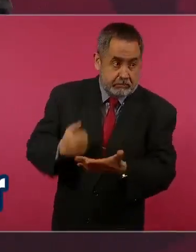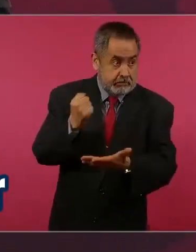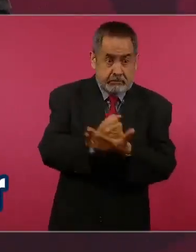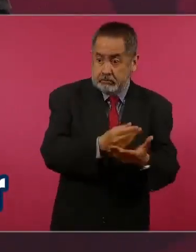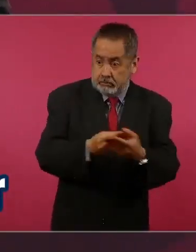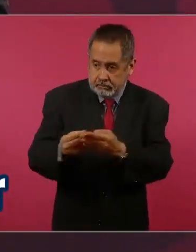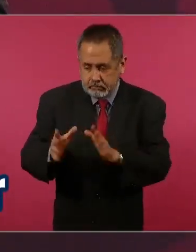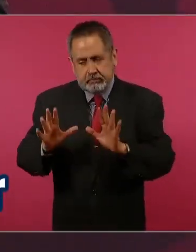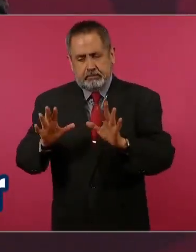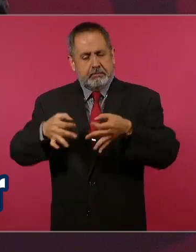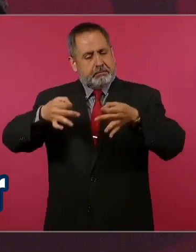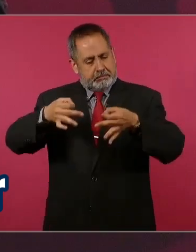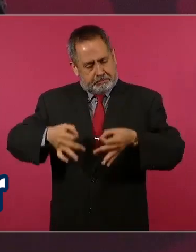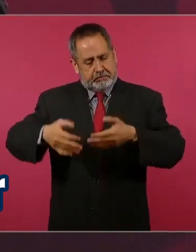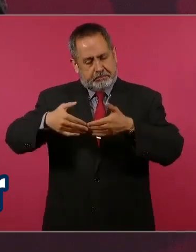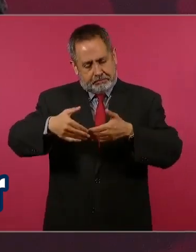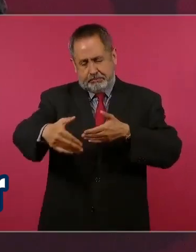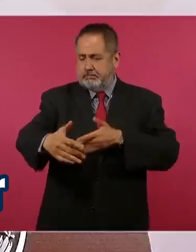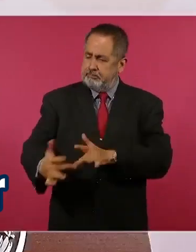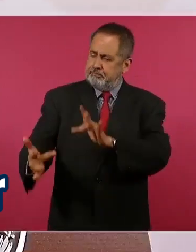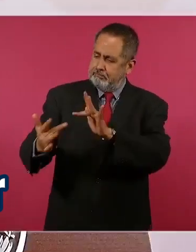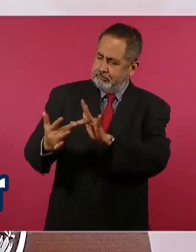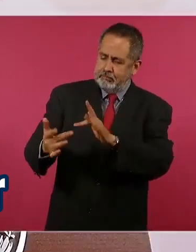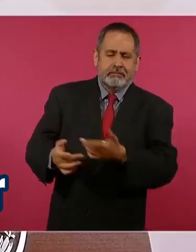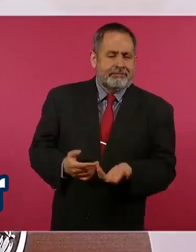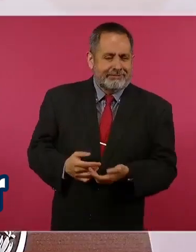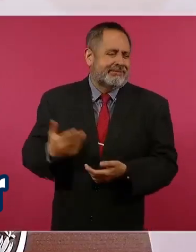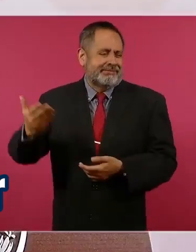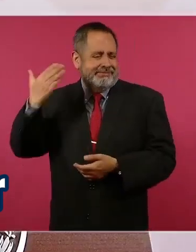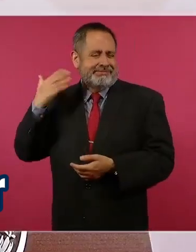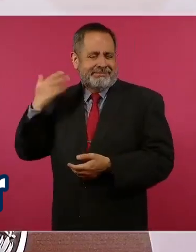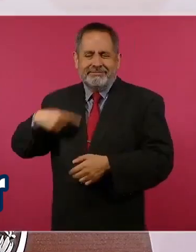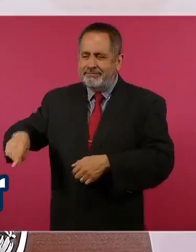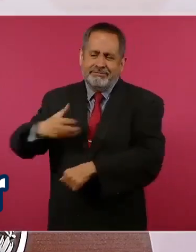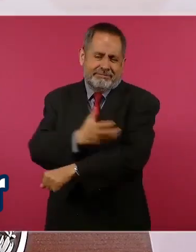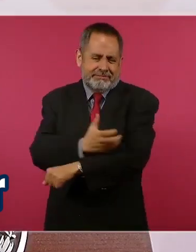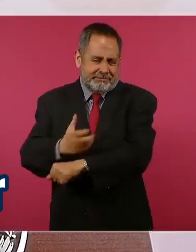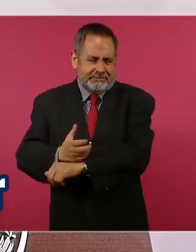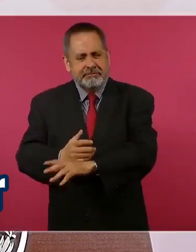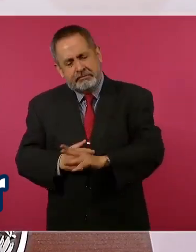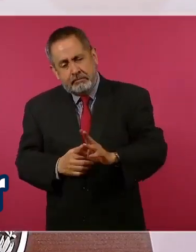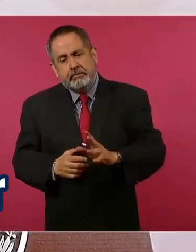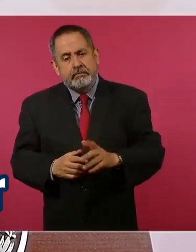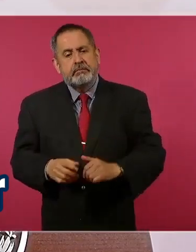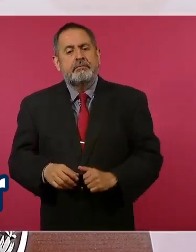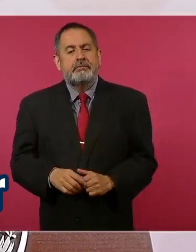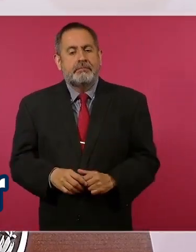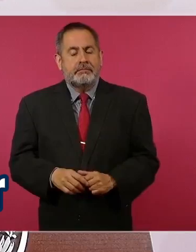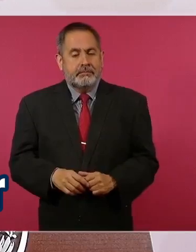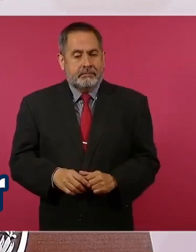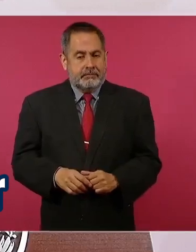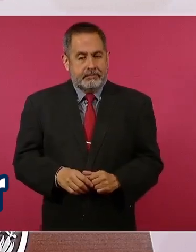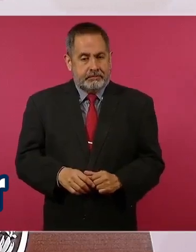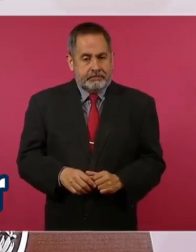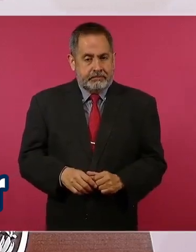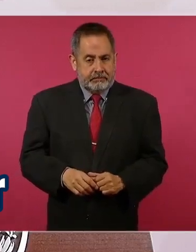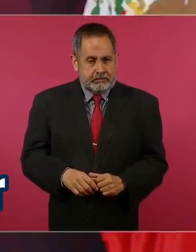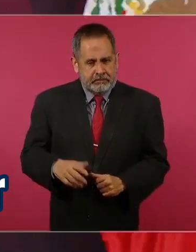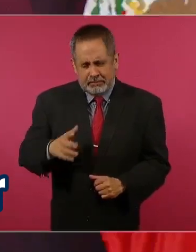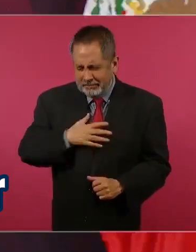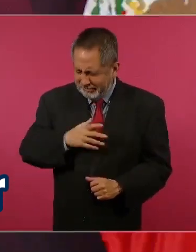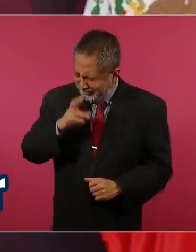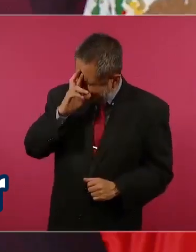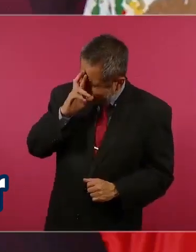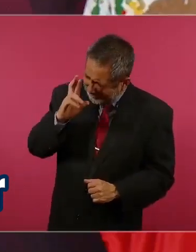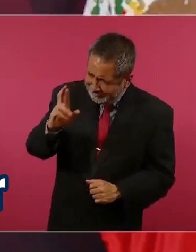Siempre, somos compañeros, yo la respeto